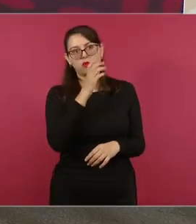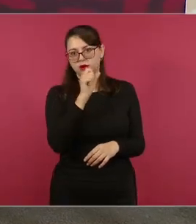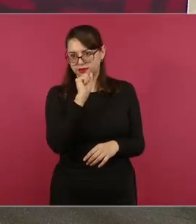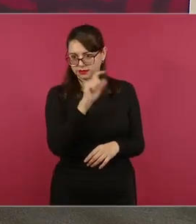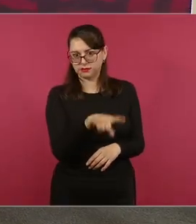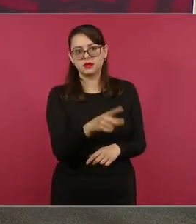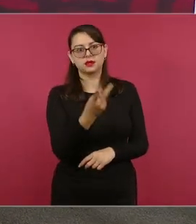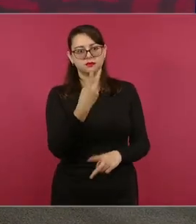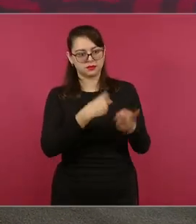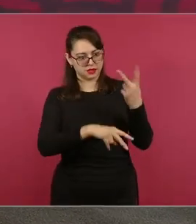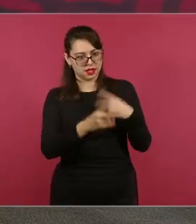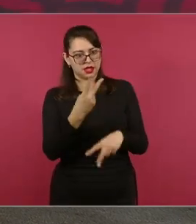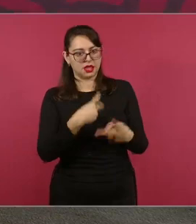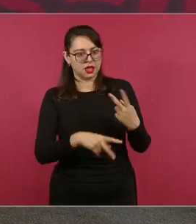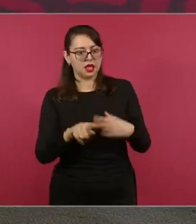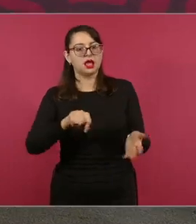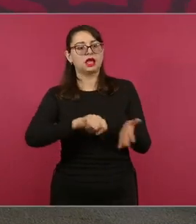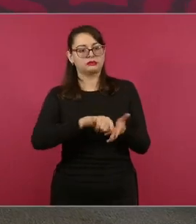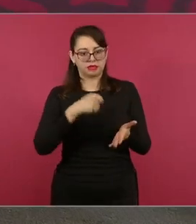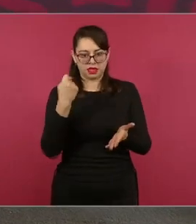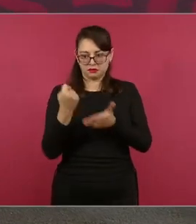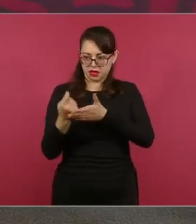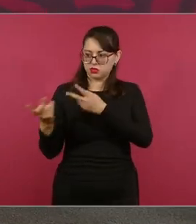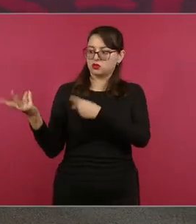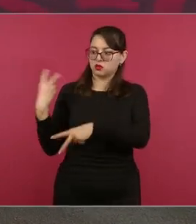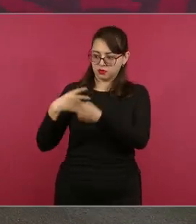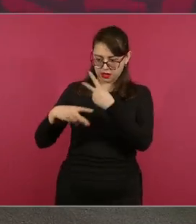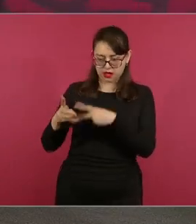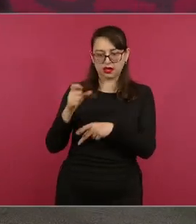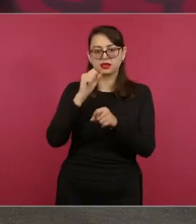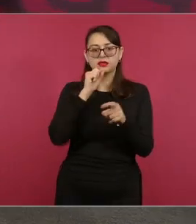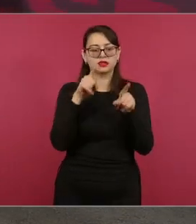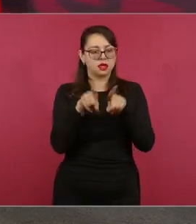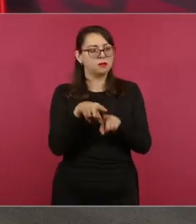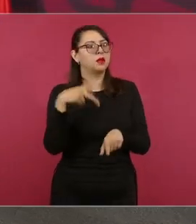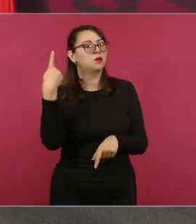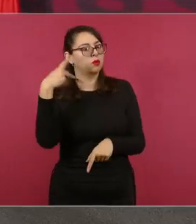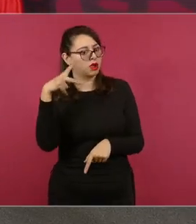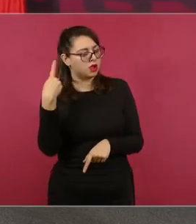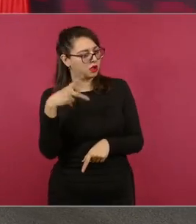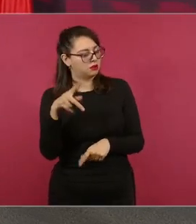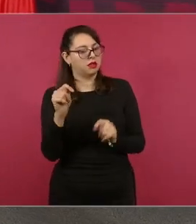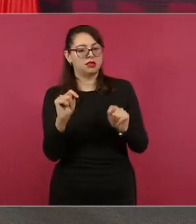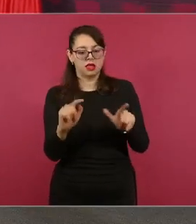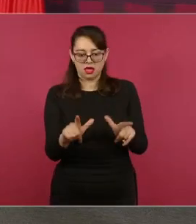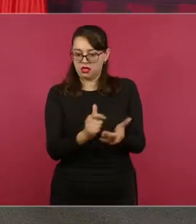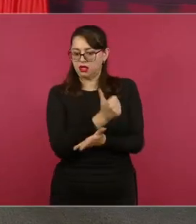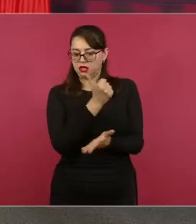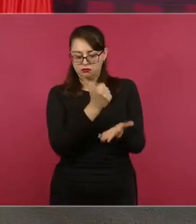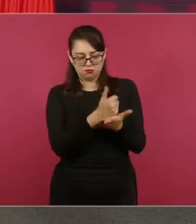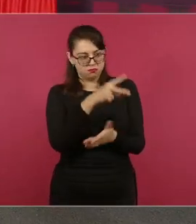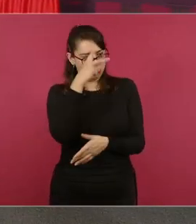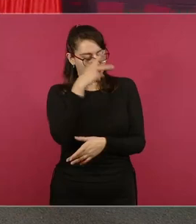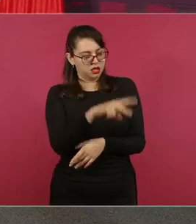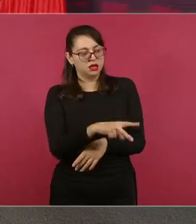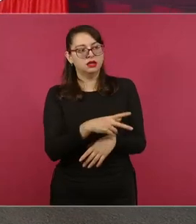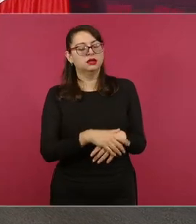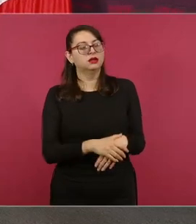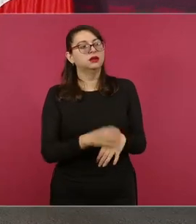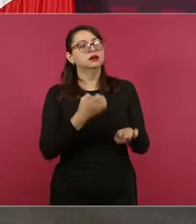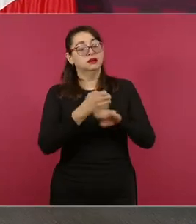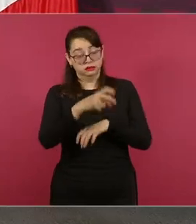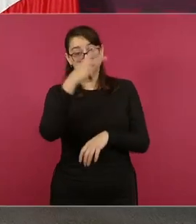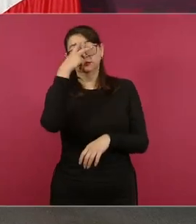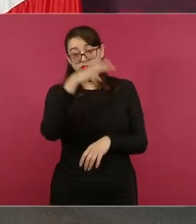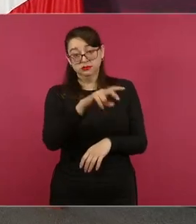sus paisanos de Tabasco también ya están acá, Puebla, Tlaxcala, la Ciudad de México, el Estado